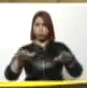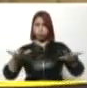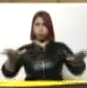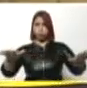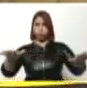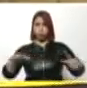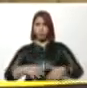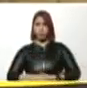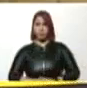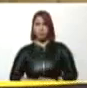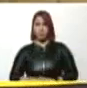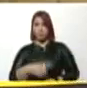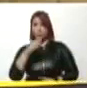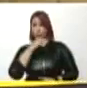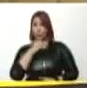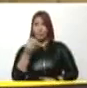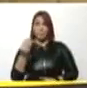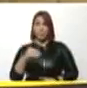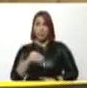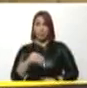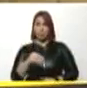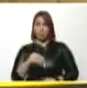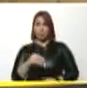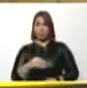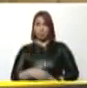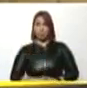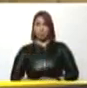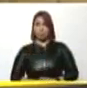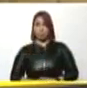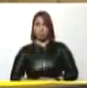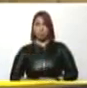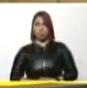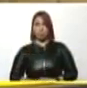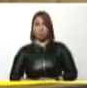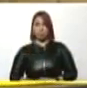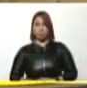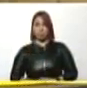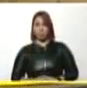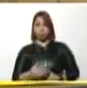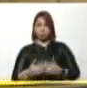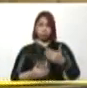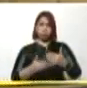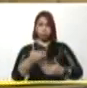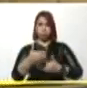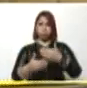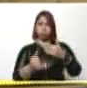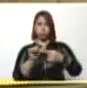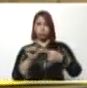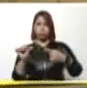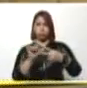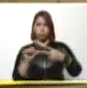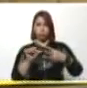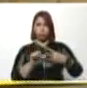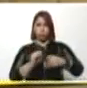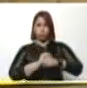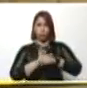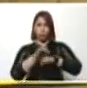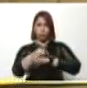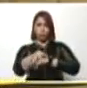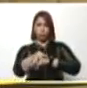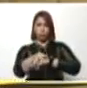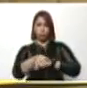No es más letal. Y en el transcurso de las próximas semanas, la variante Omicron